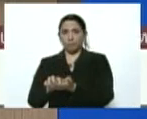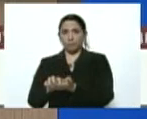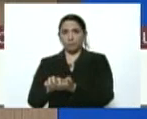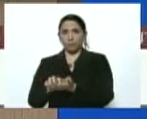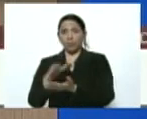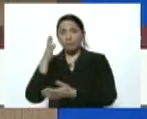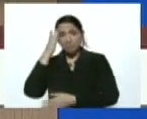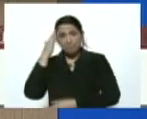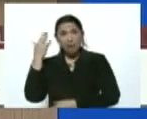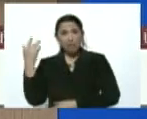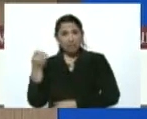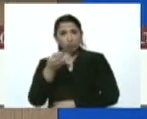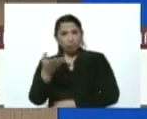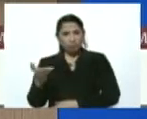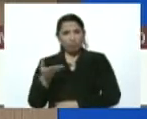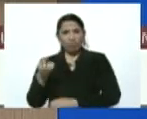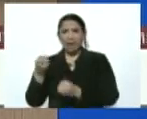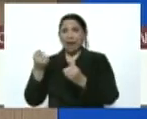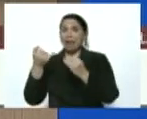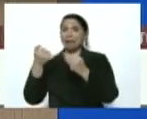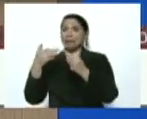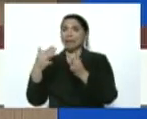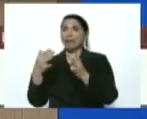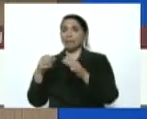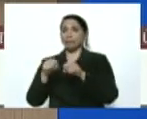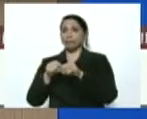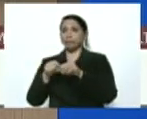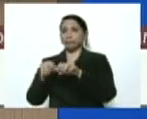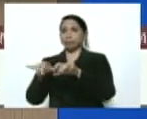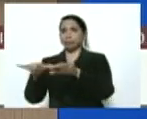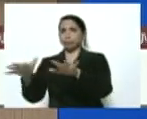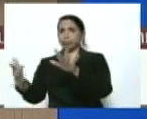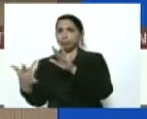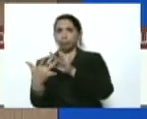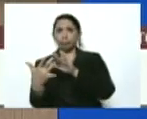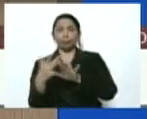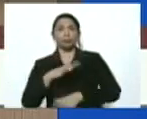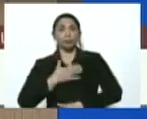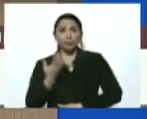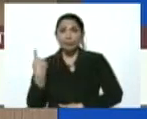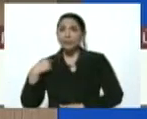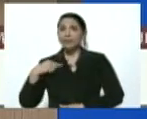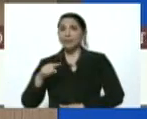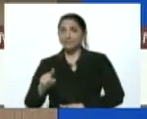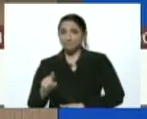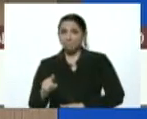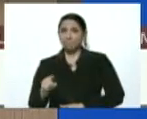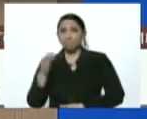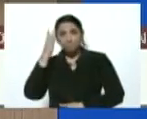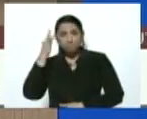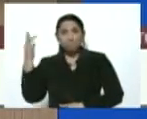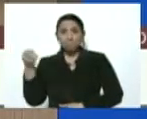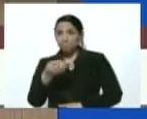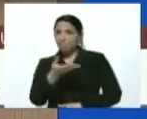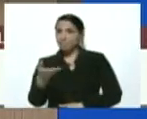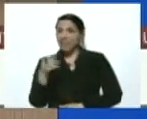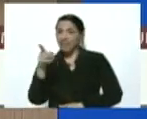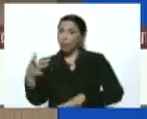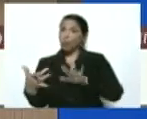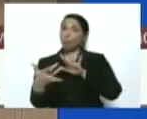Imagínense ustedes la cantidad de contactos que ha podido tener e imagínense ustedes que esos